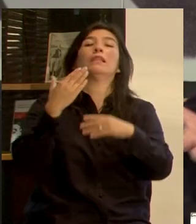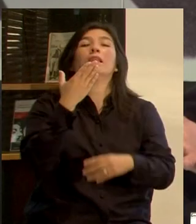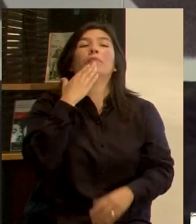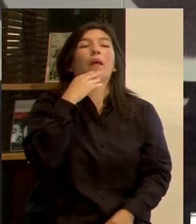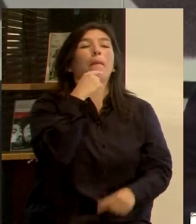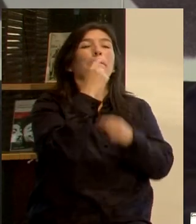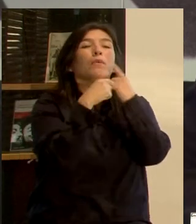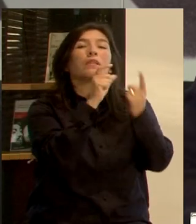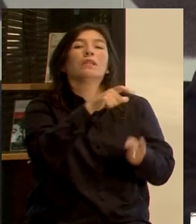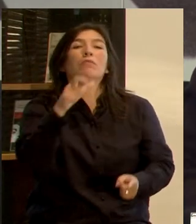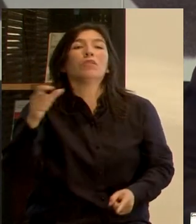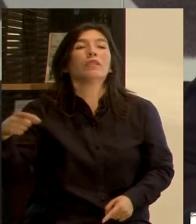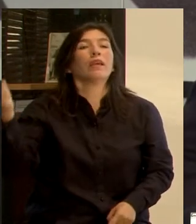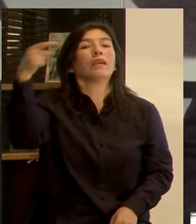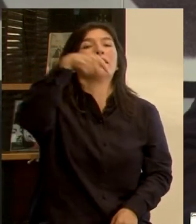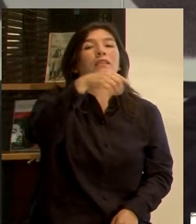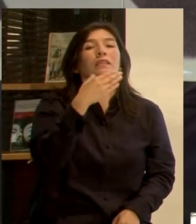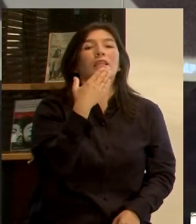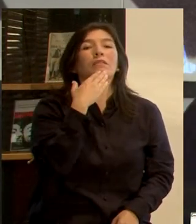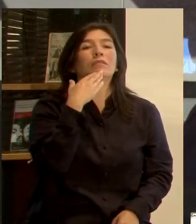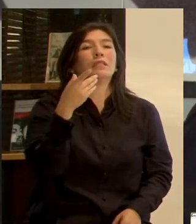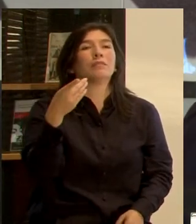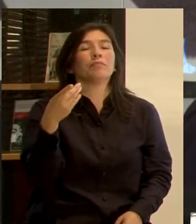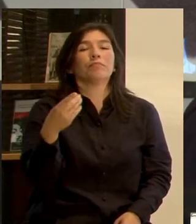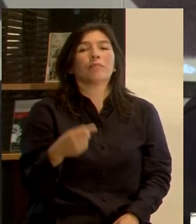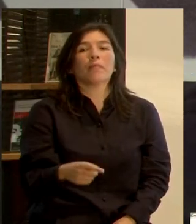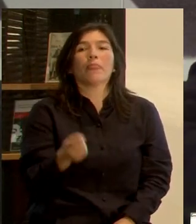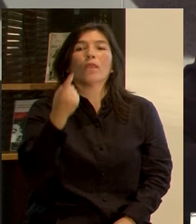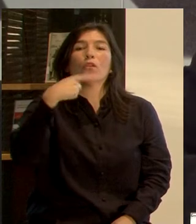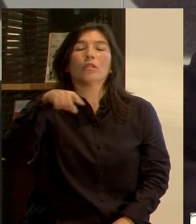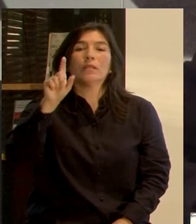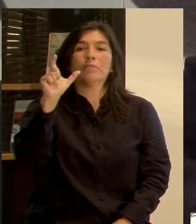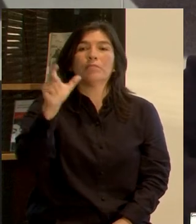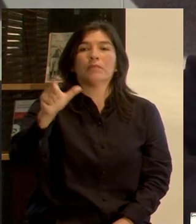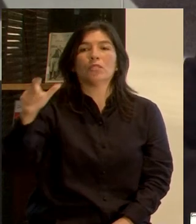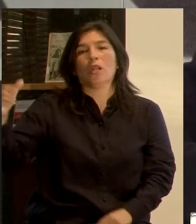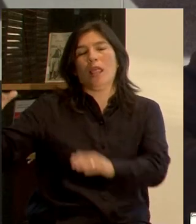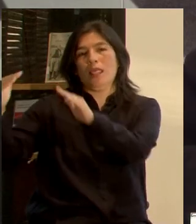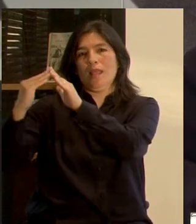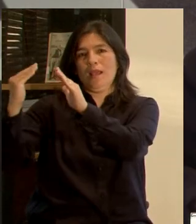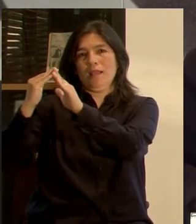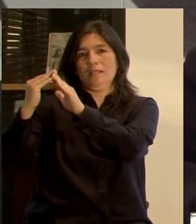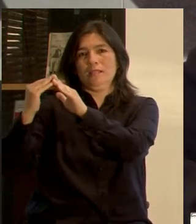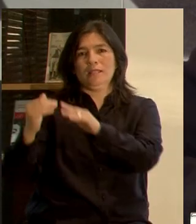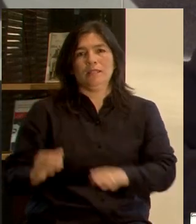preguntas de la gente tanto que está acá presente como la gente que está en su casa.